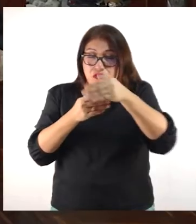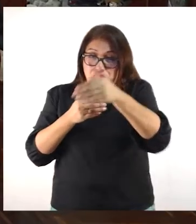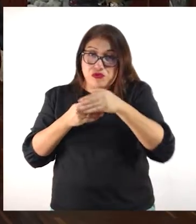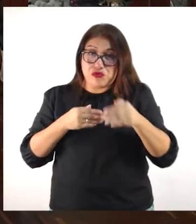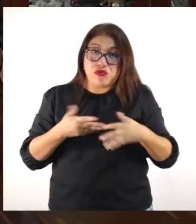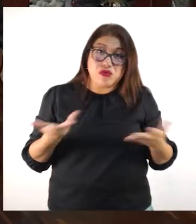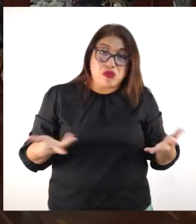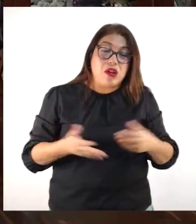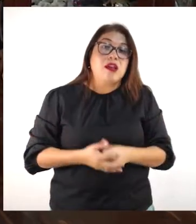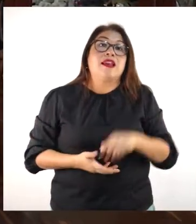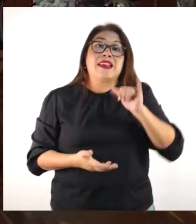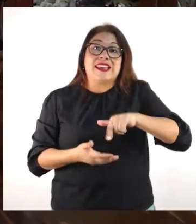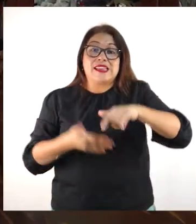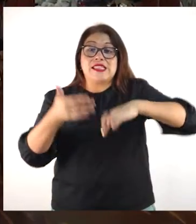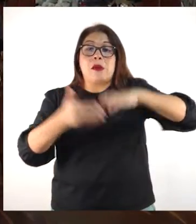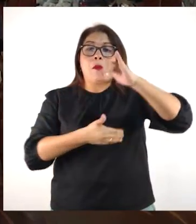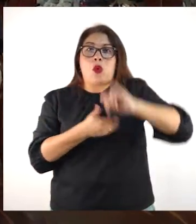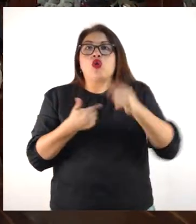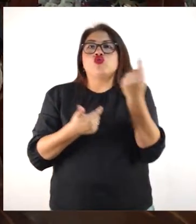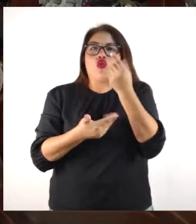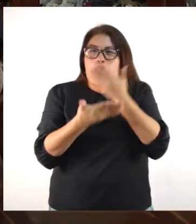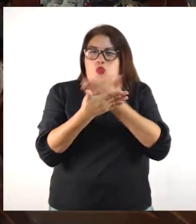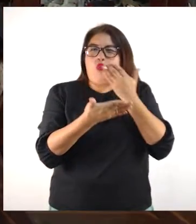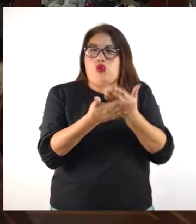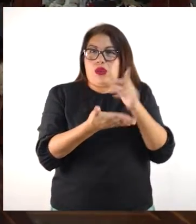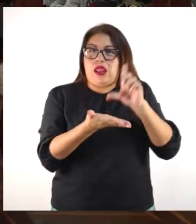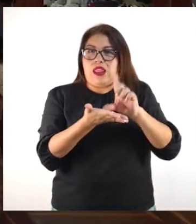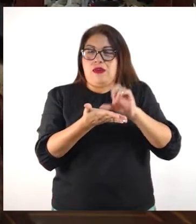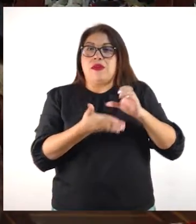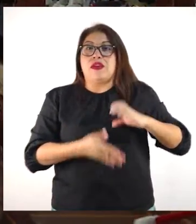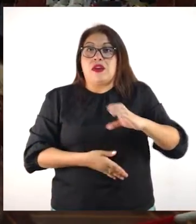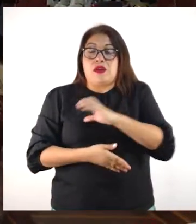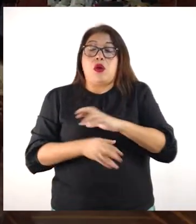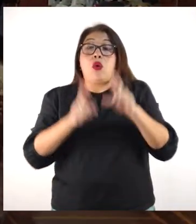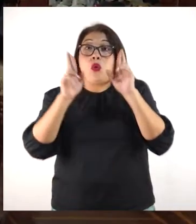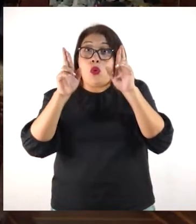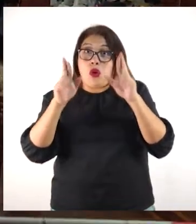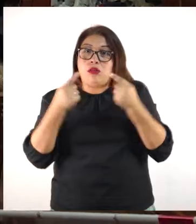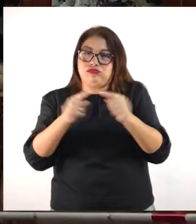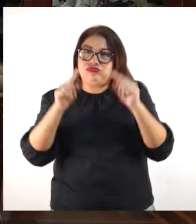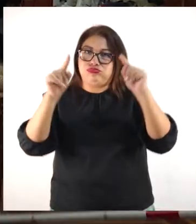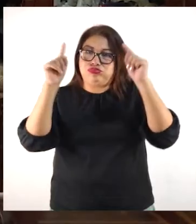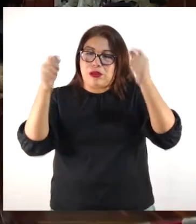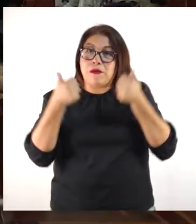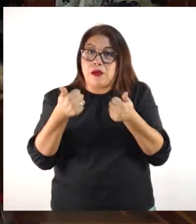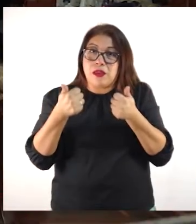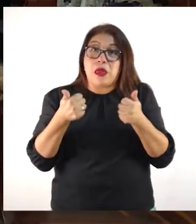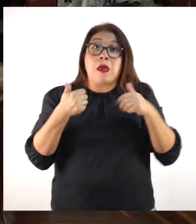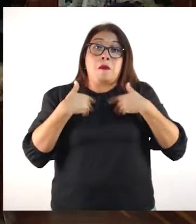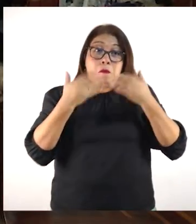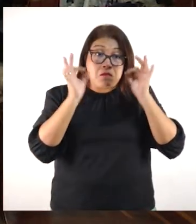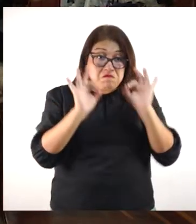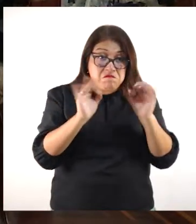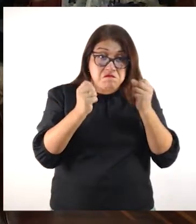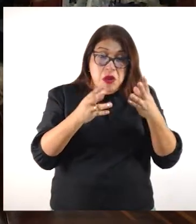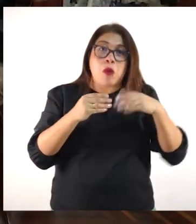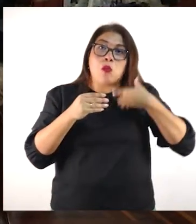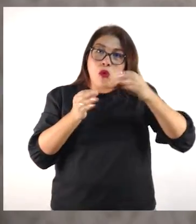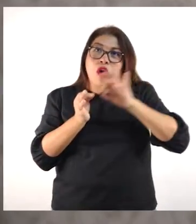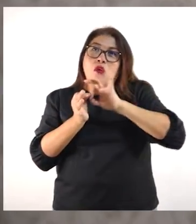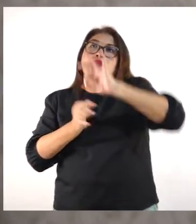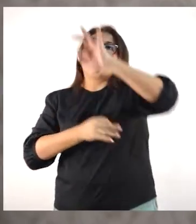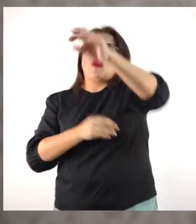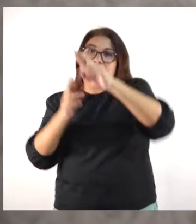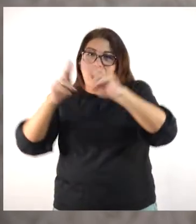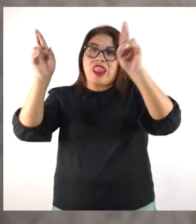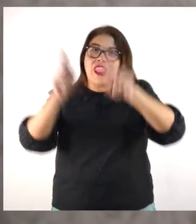ahora, este es un proyecto piloto, pero que esperemos salga lo más exitosamente posible para replicarlo en otros lugares